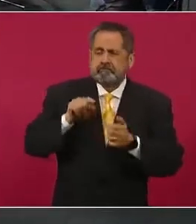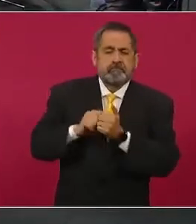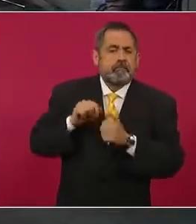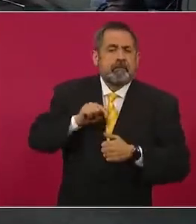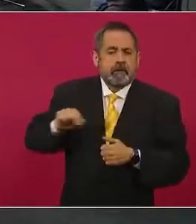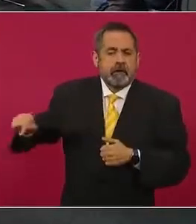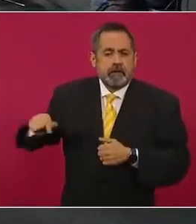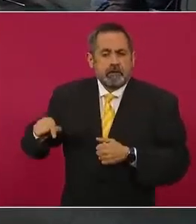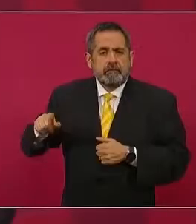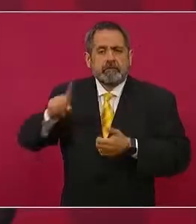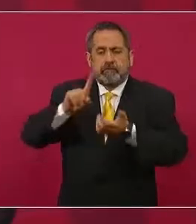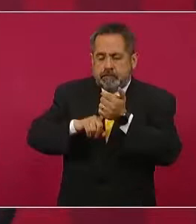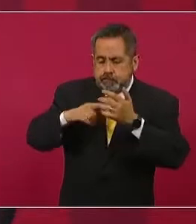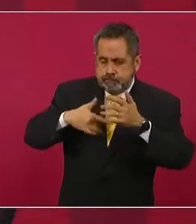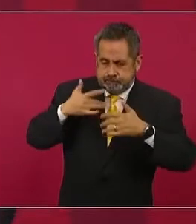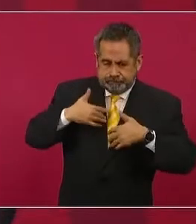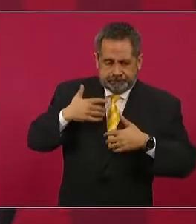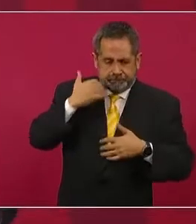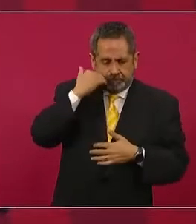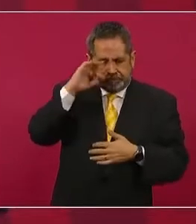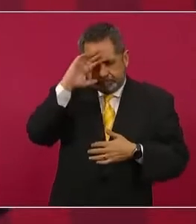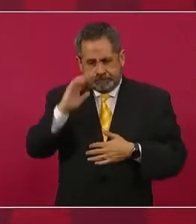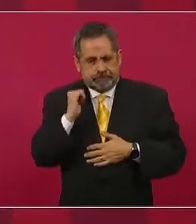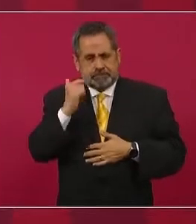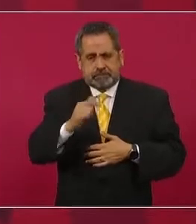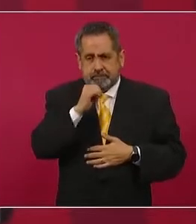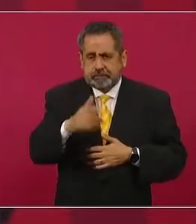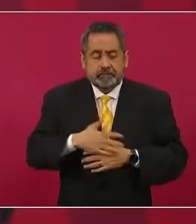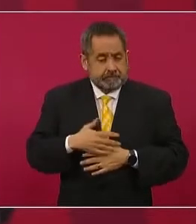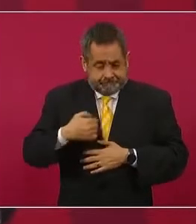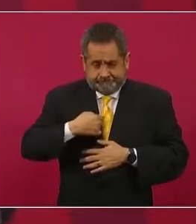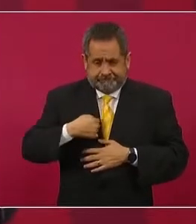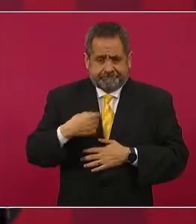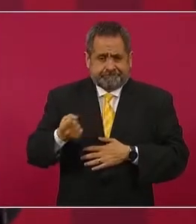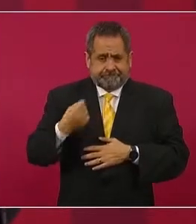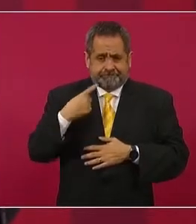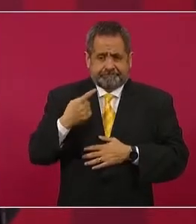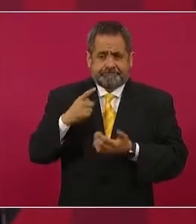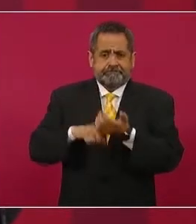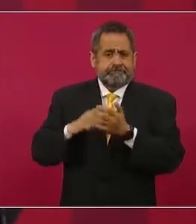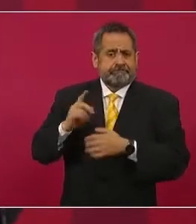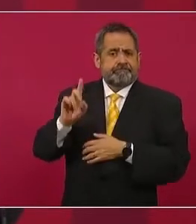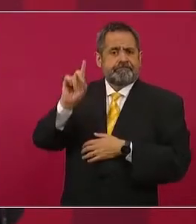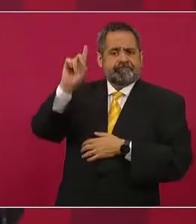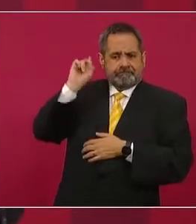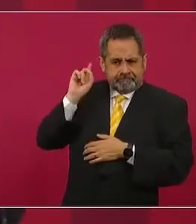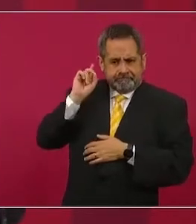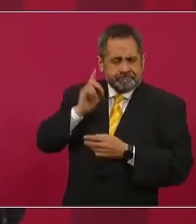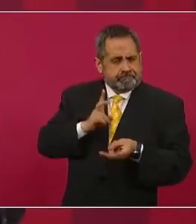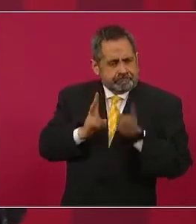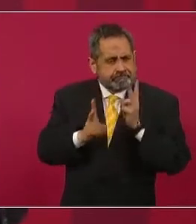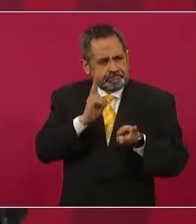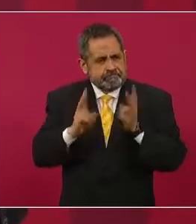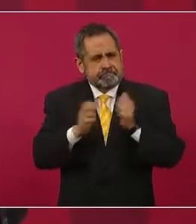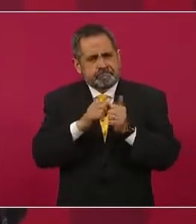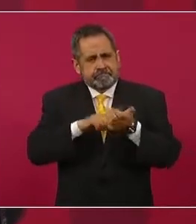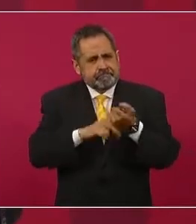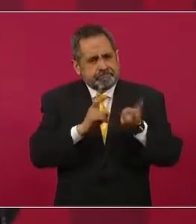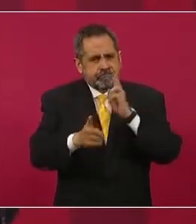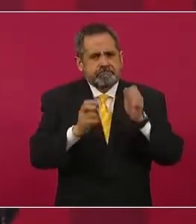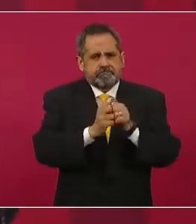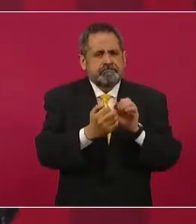presidente tenemos algún síntoma. Yo mismo estuve el domingo algunas horas platicando con él,